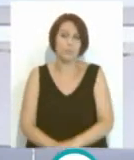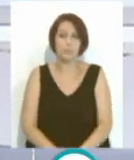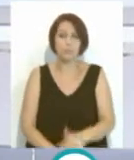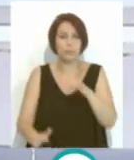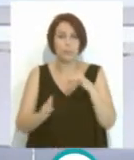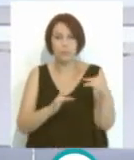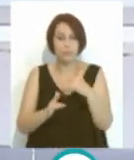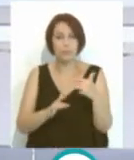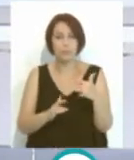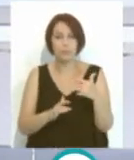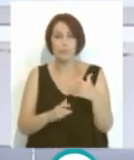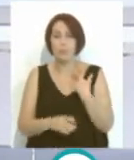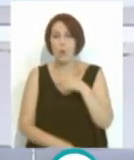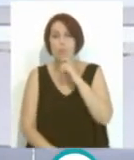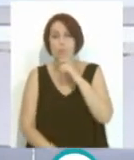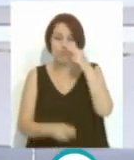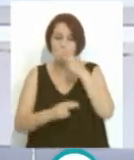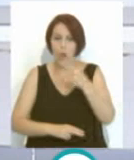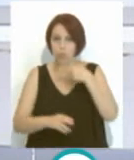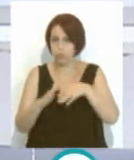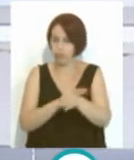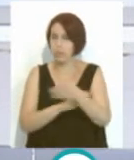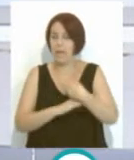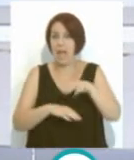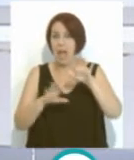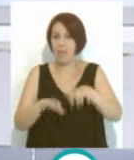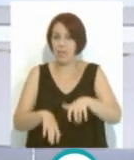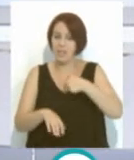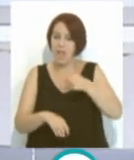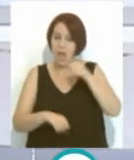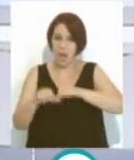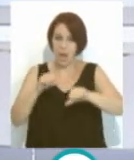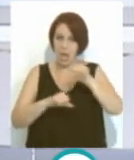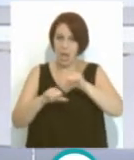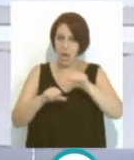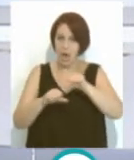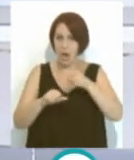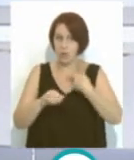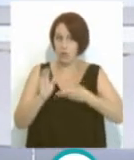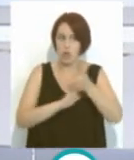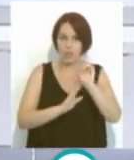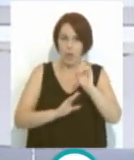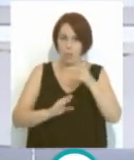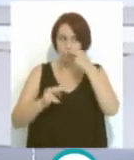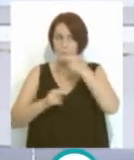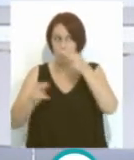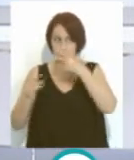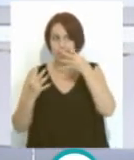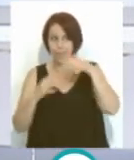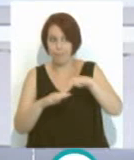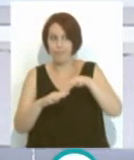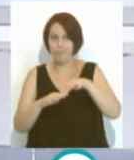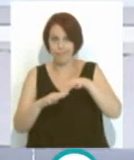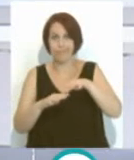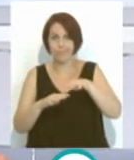partido que se va a desarrollar con público, con lo cual el Cádiz no se va a ir de esta Liga sin haber jugado ante el público, aunque en este sea